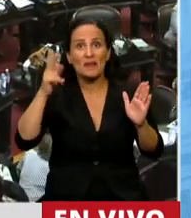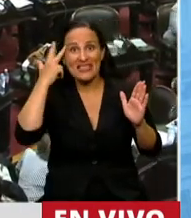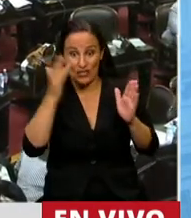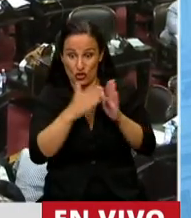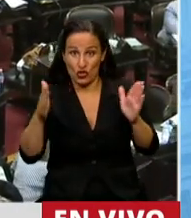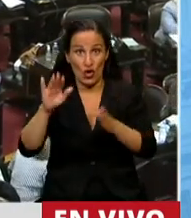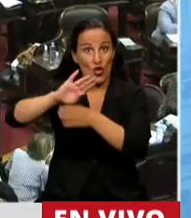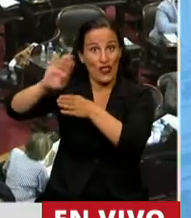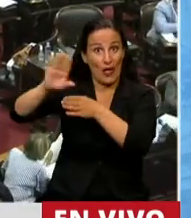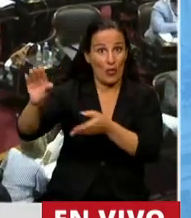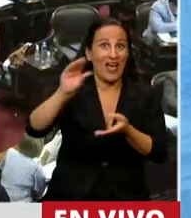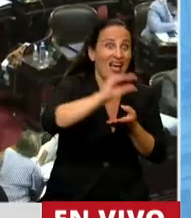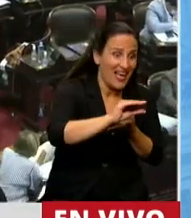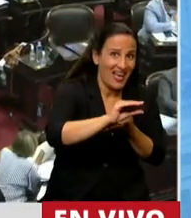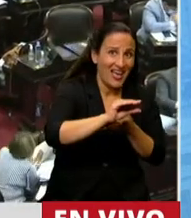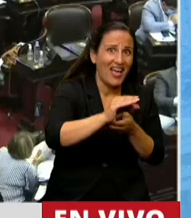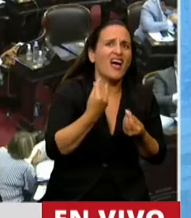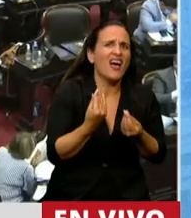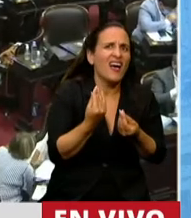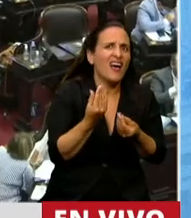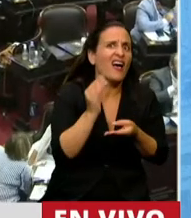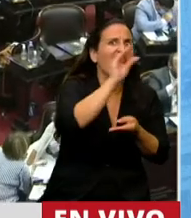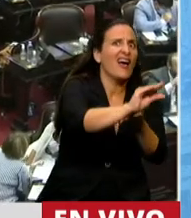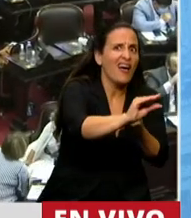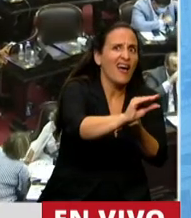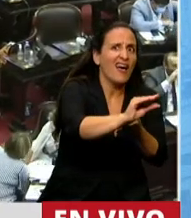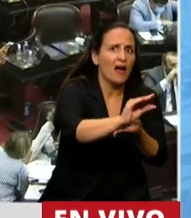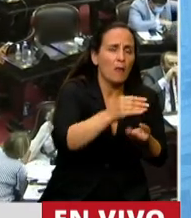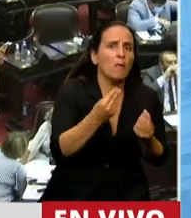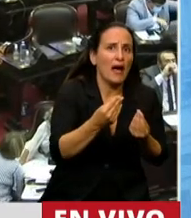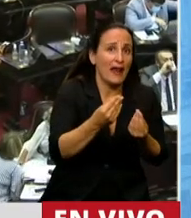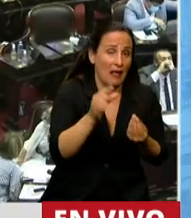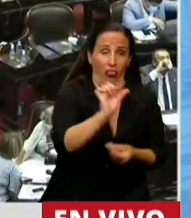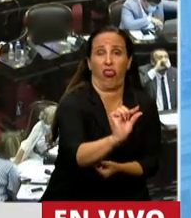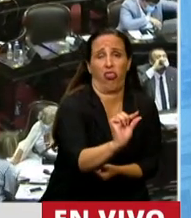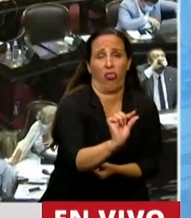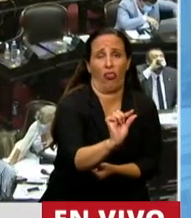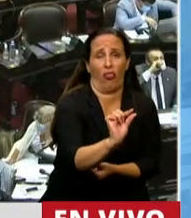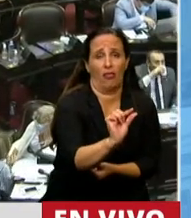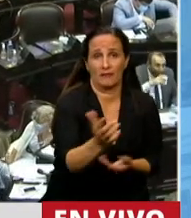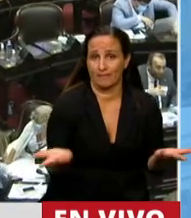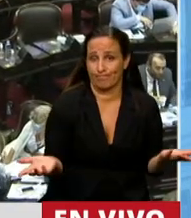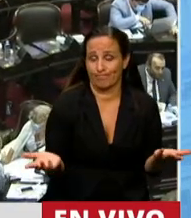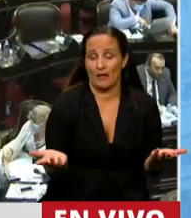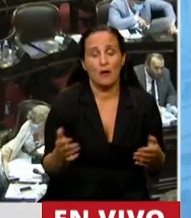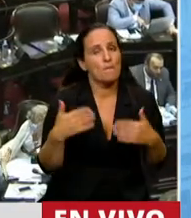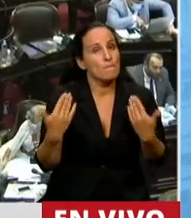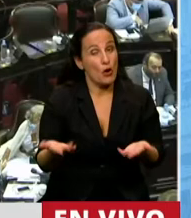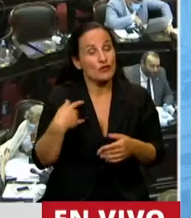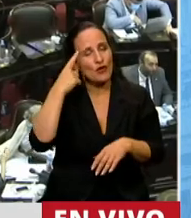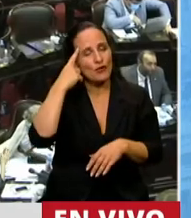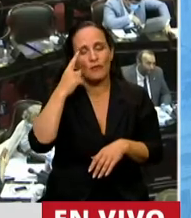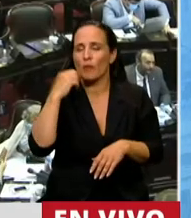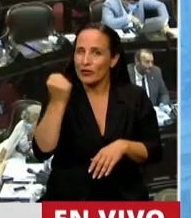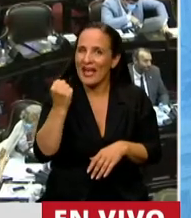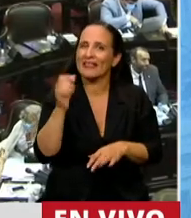han sido dedicados a la inversión? Ha sido insignificante, por ello me parece que es muy adecuada